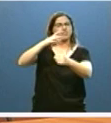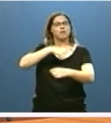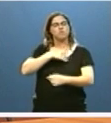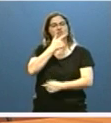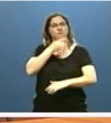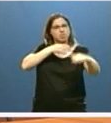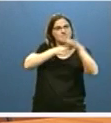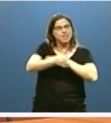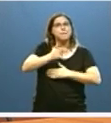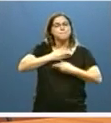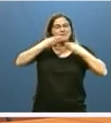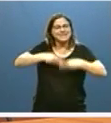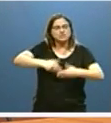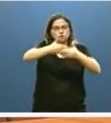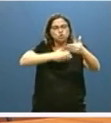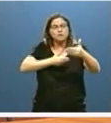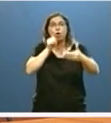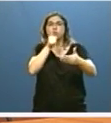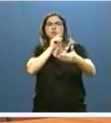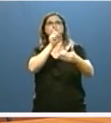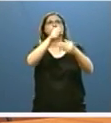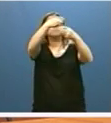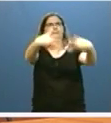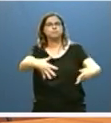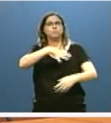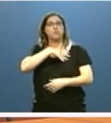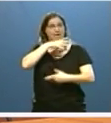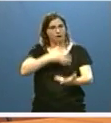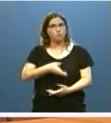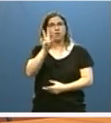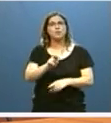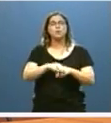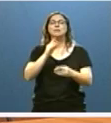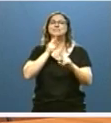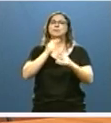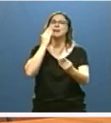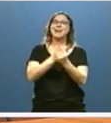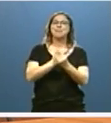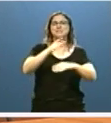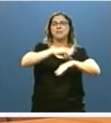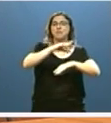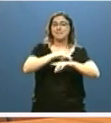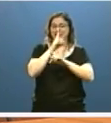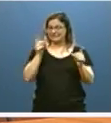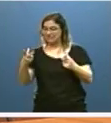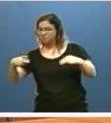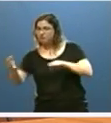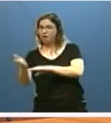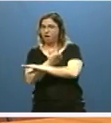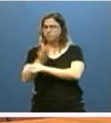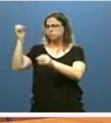a su historia clínica mediante PIN. A día de hoy funciona ya la carpeta del paciente en la que antes de fin de año incluiremos